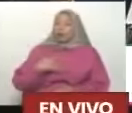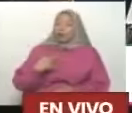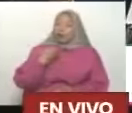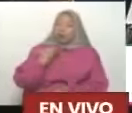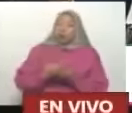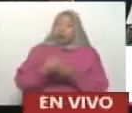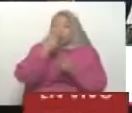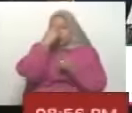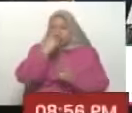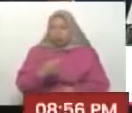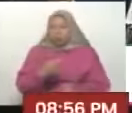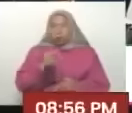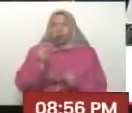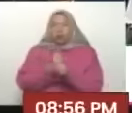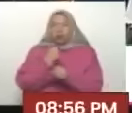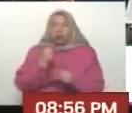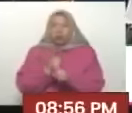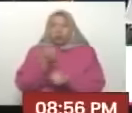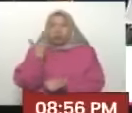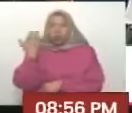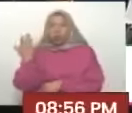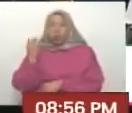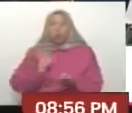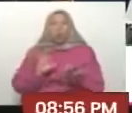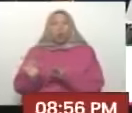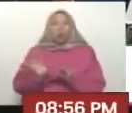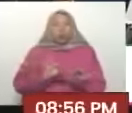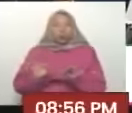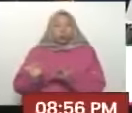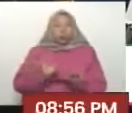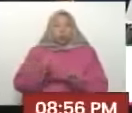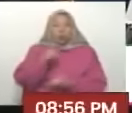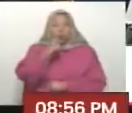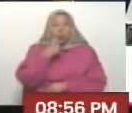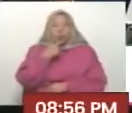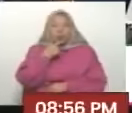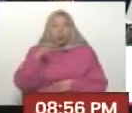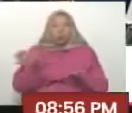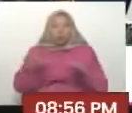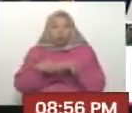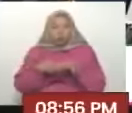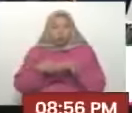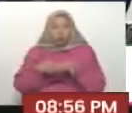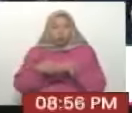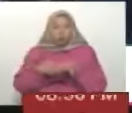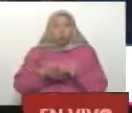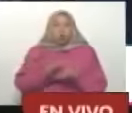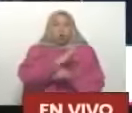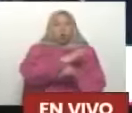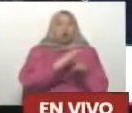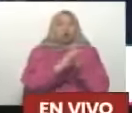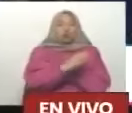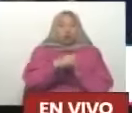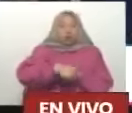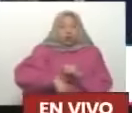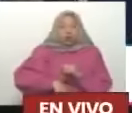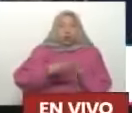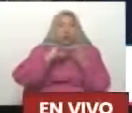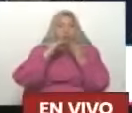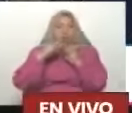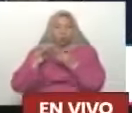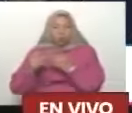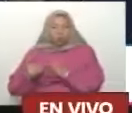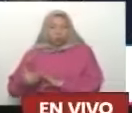su respeto, su compromiso, le ha traído hoy, pues, este grupo de los cultores de